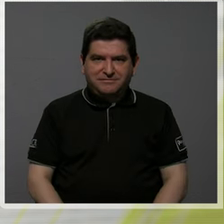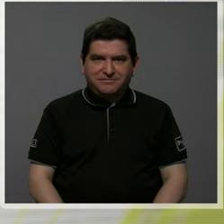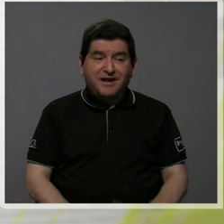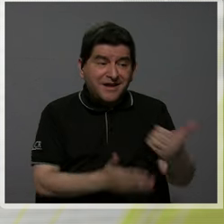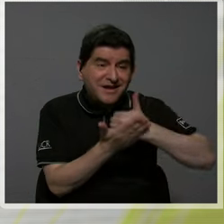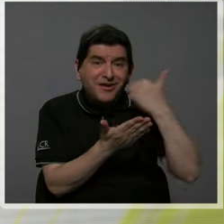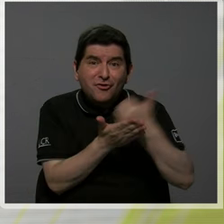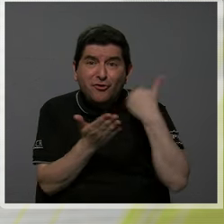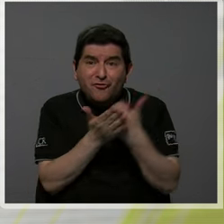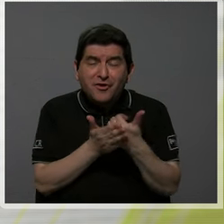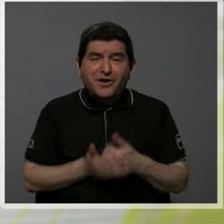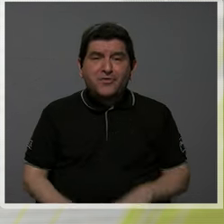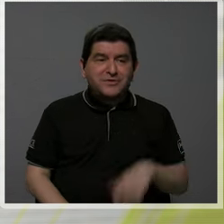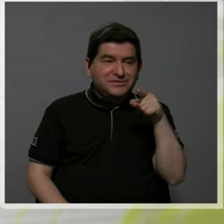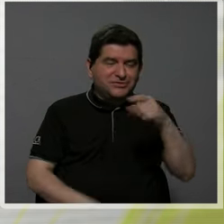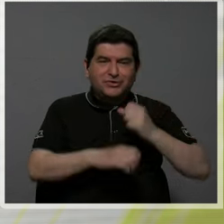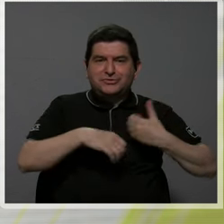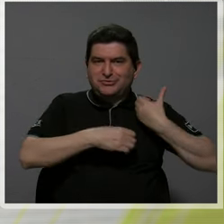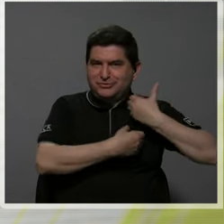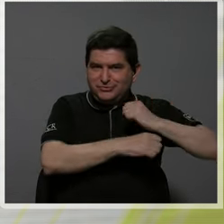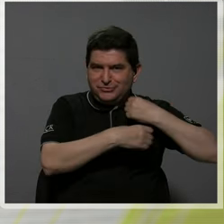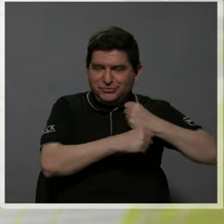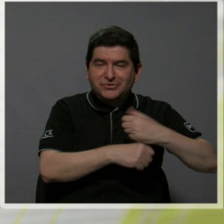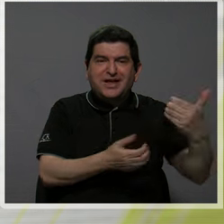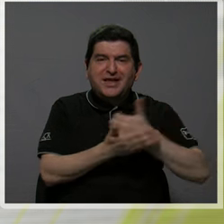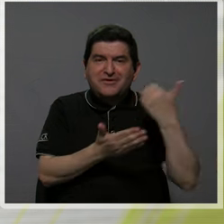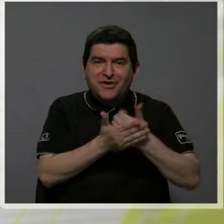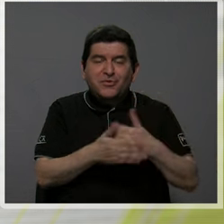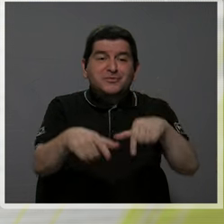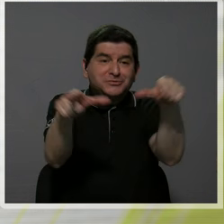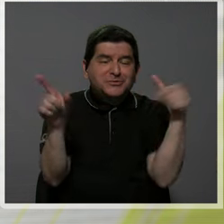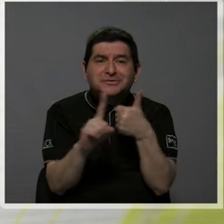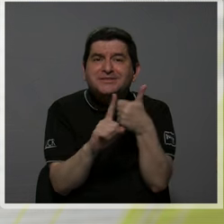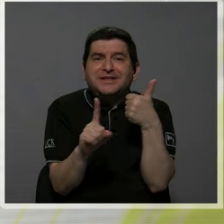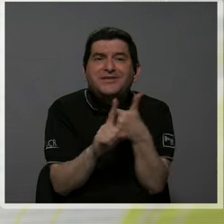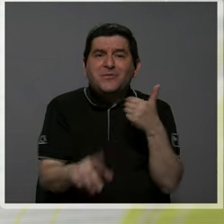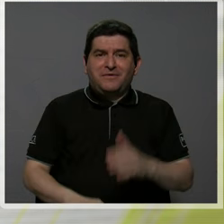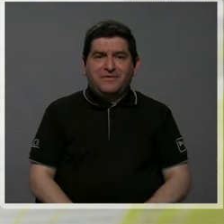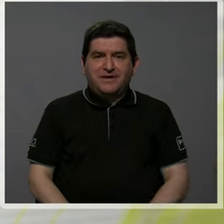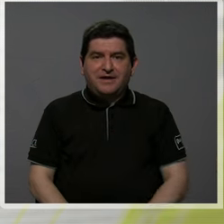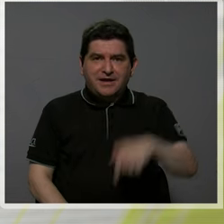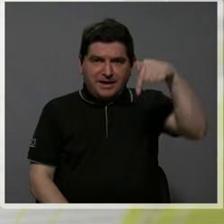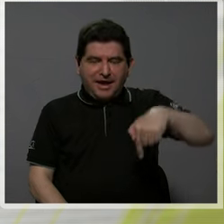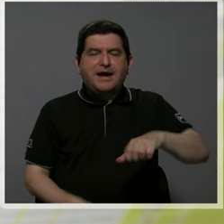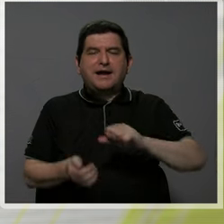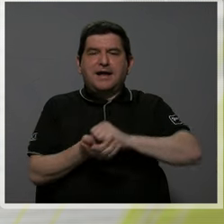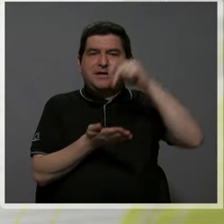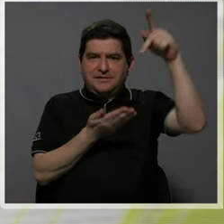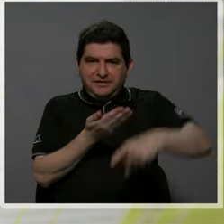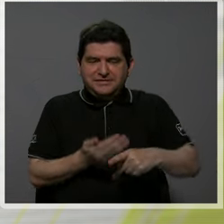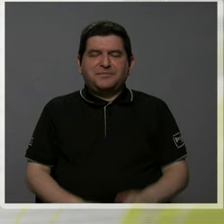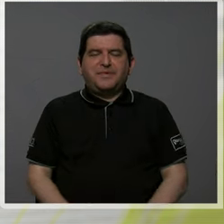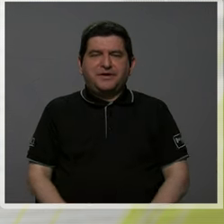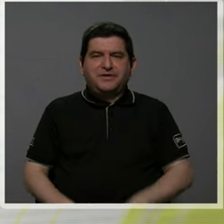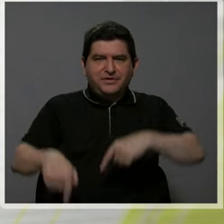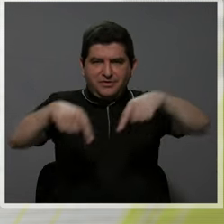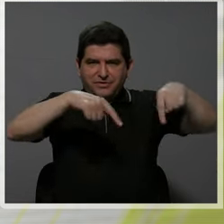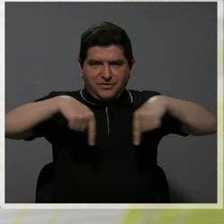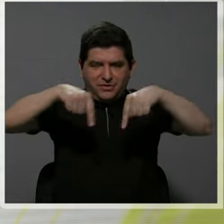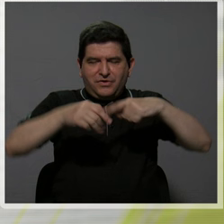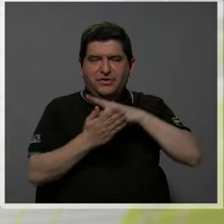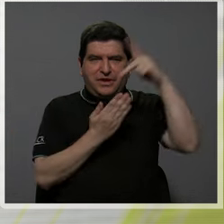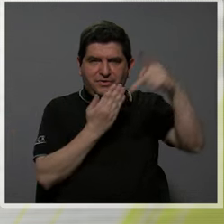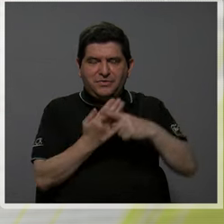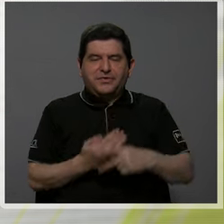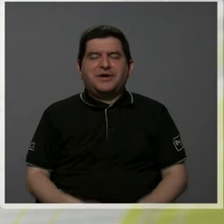Los recursos que se generan en las municipalidades son los recursos del territorio. Aquí estamos en Montedioca grabando el programa en